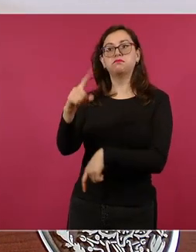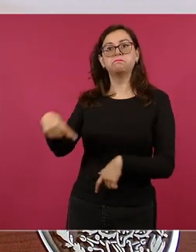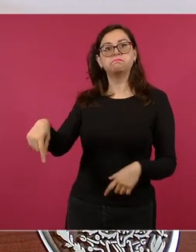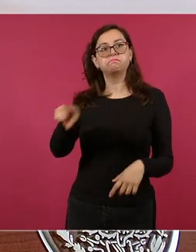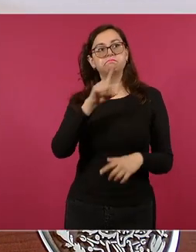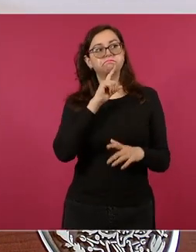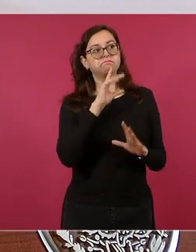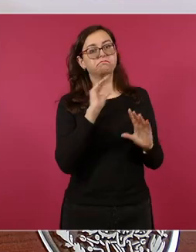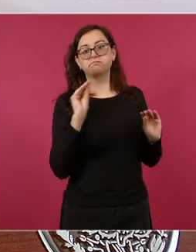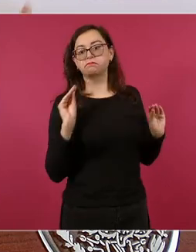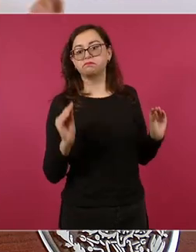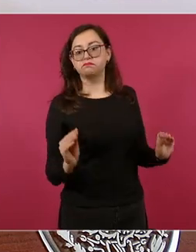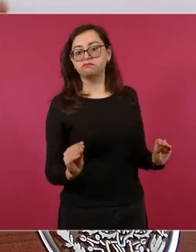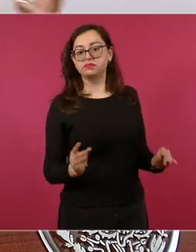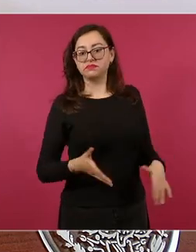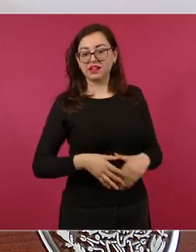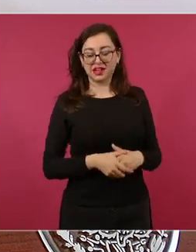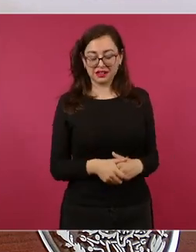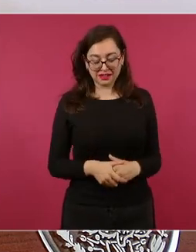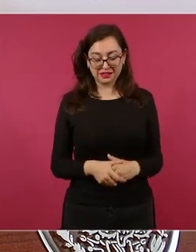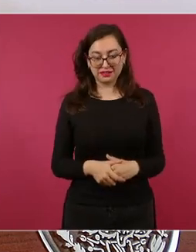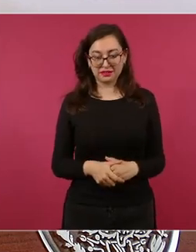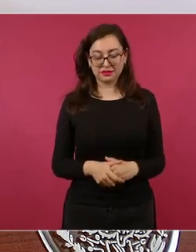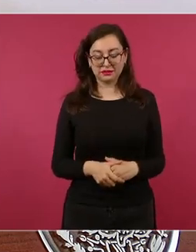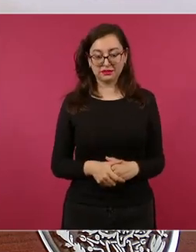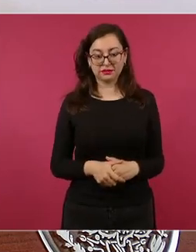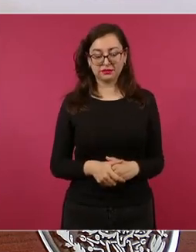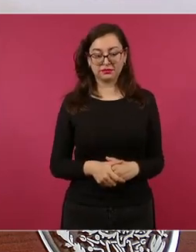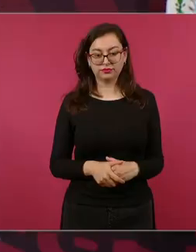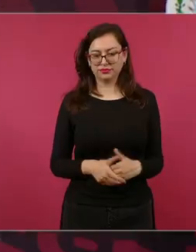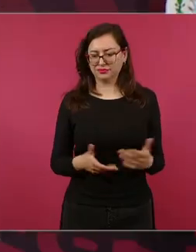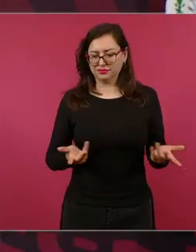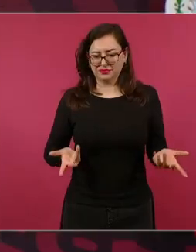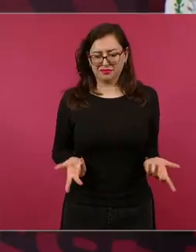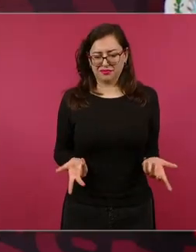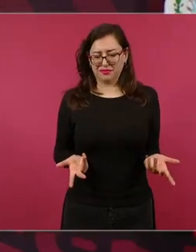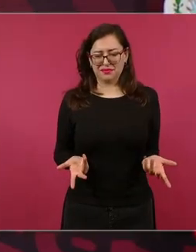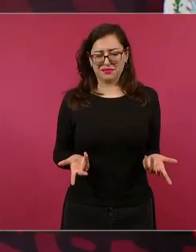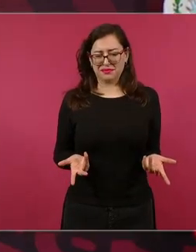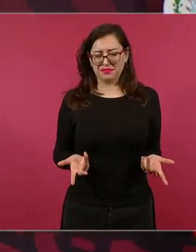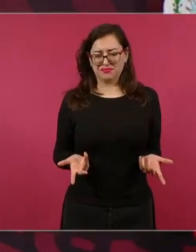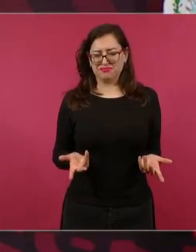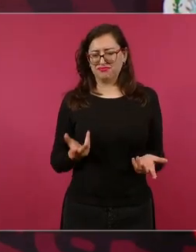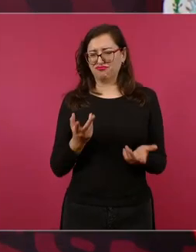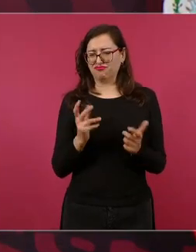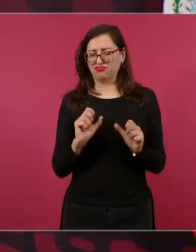y este muchísimas oficinas